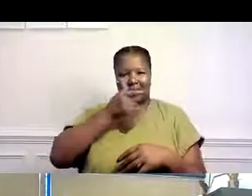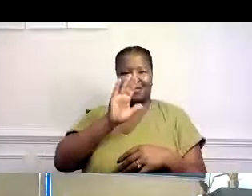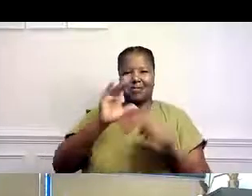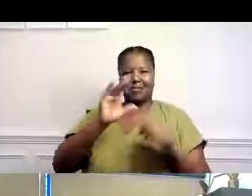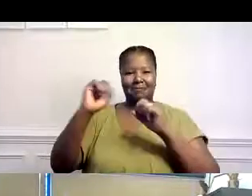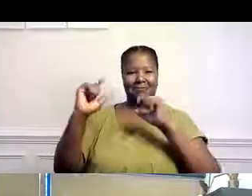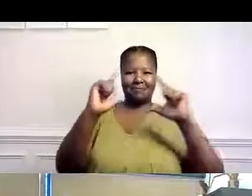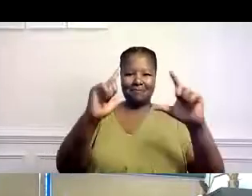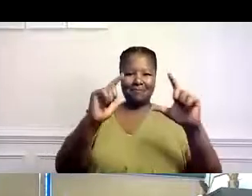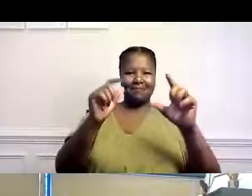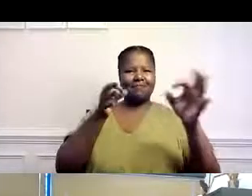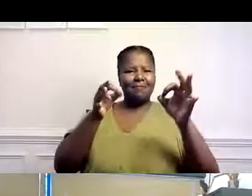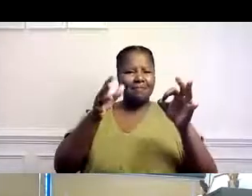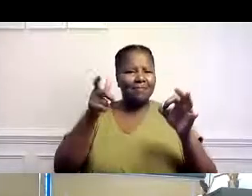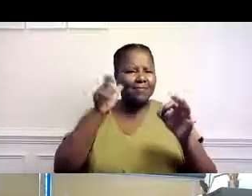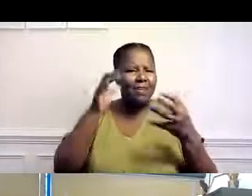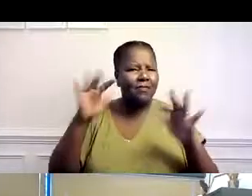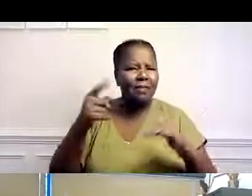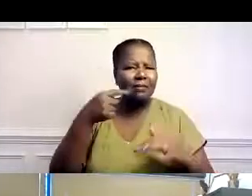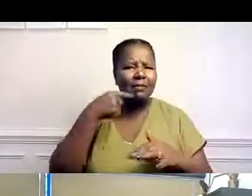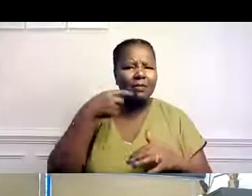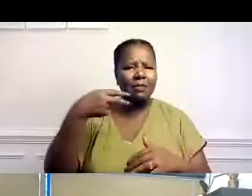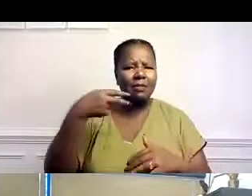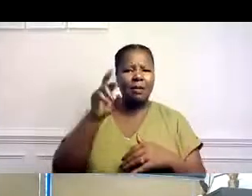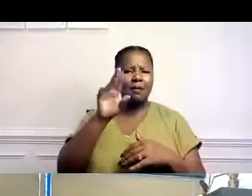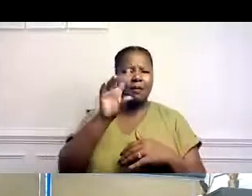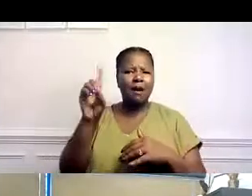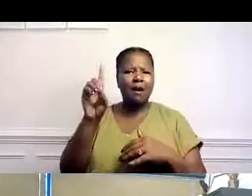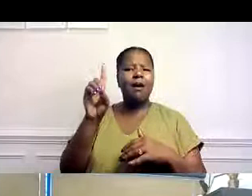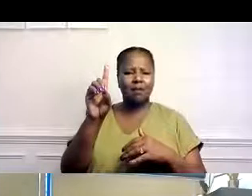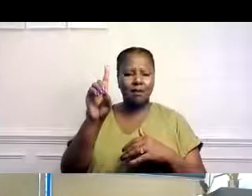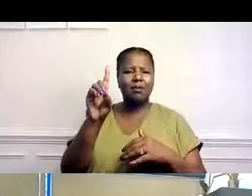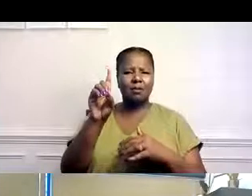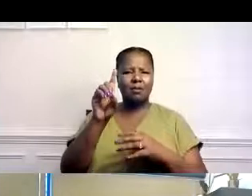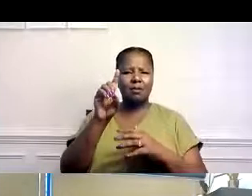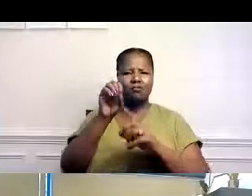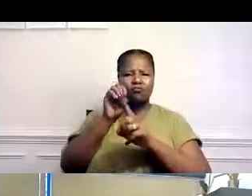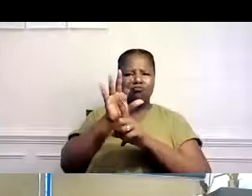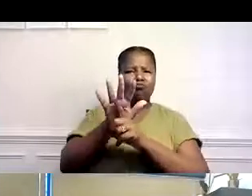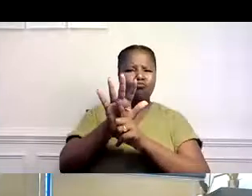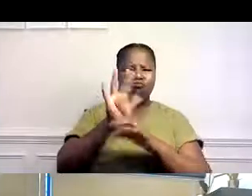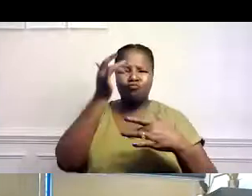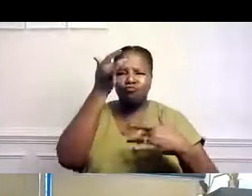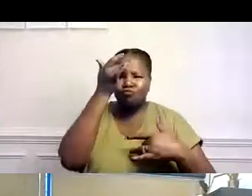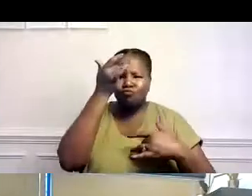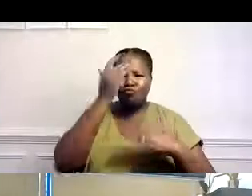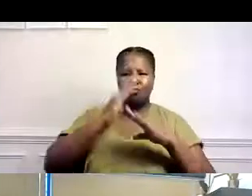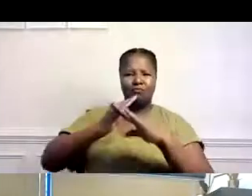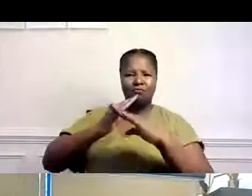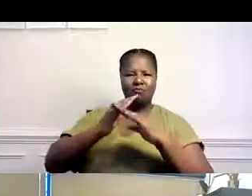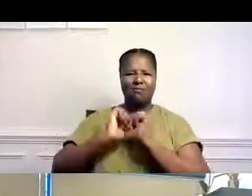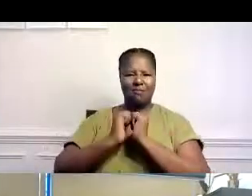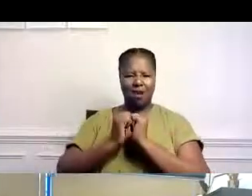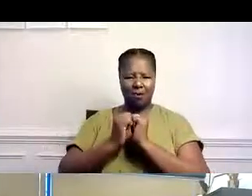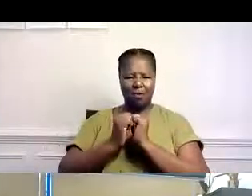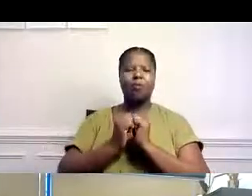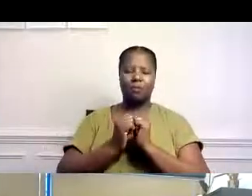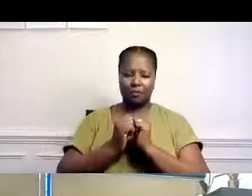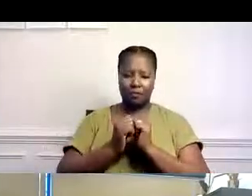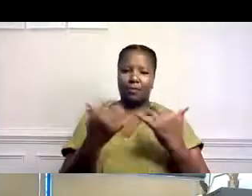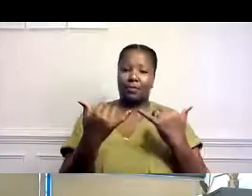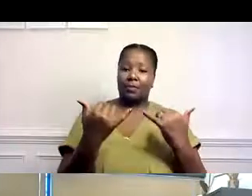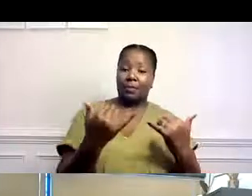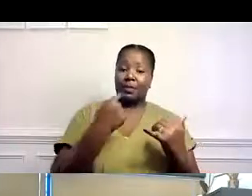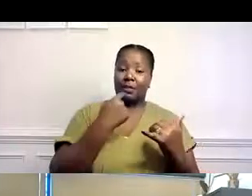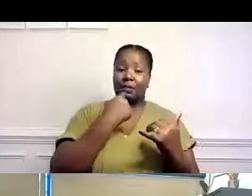y es una de mis diapositivas favoritas. Ustedes ya tal vez han escuchado hablar de la inmunidad del grupo. Y